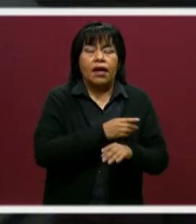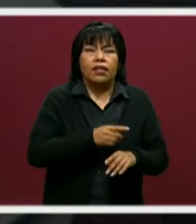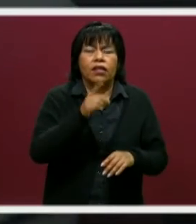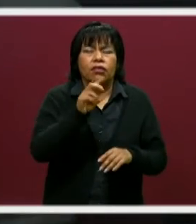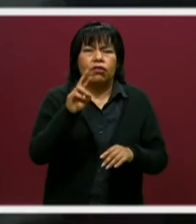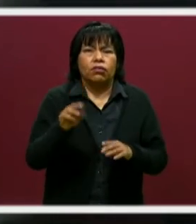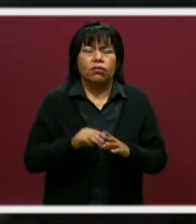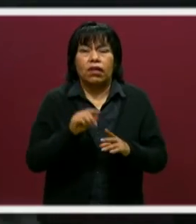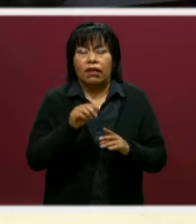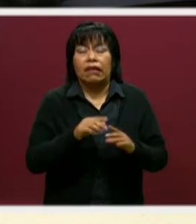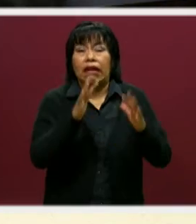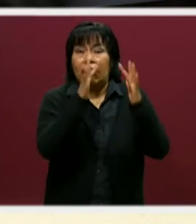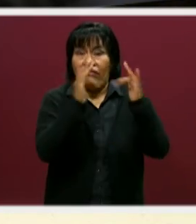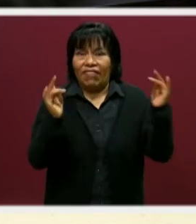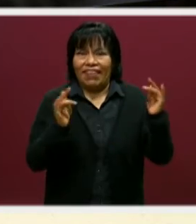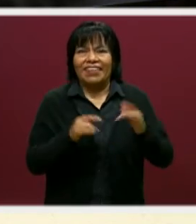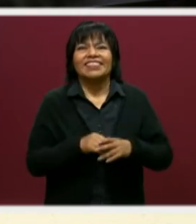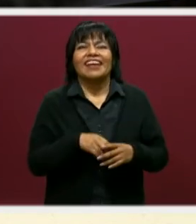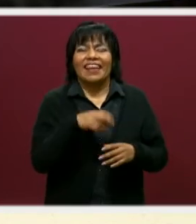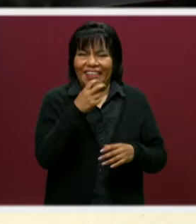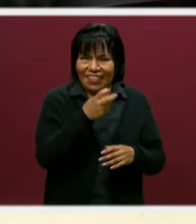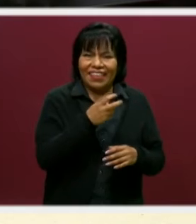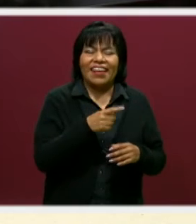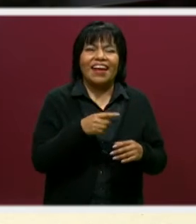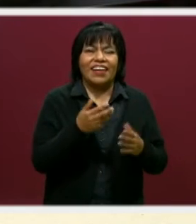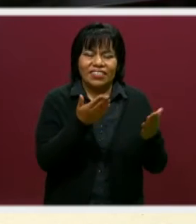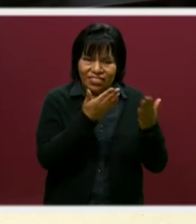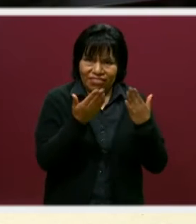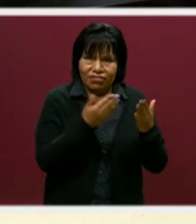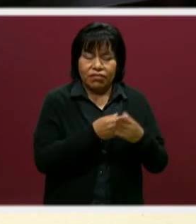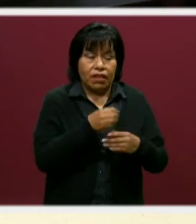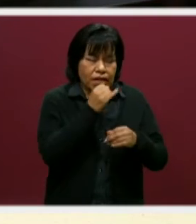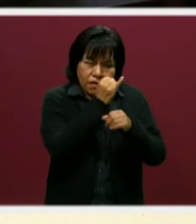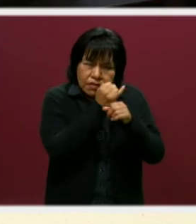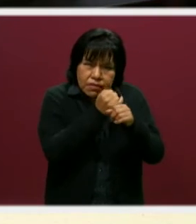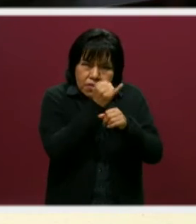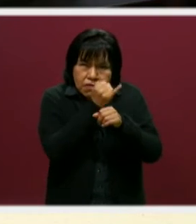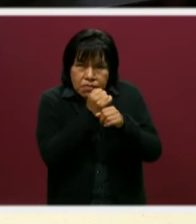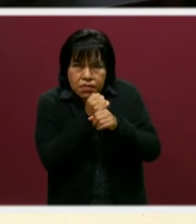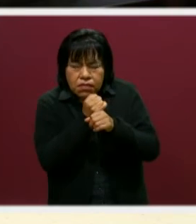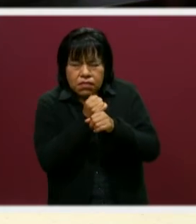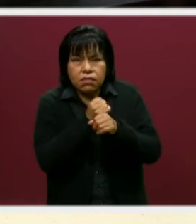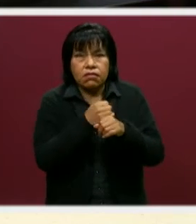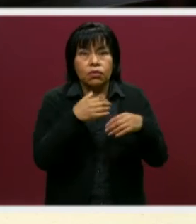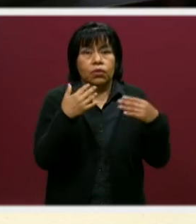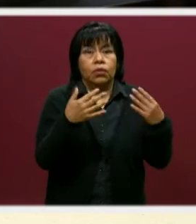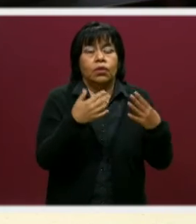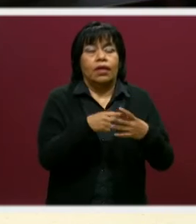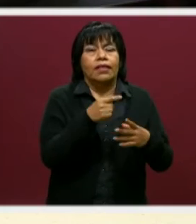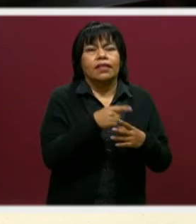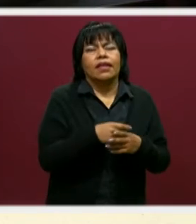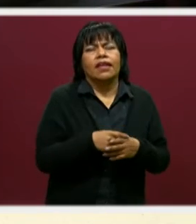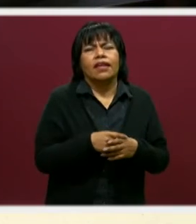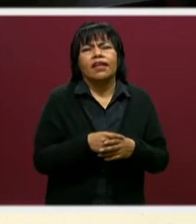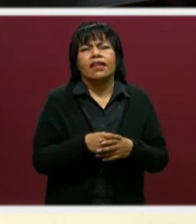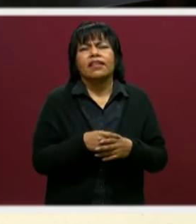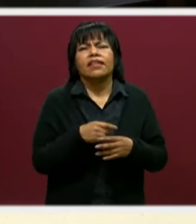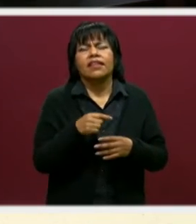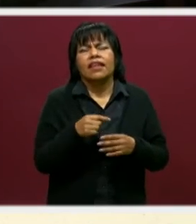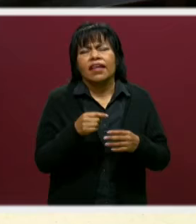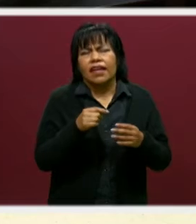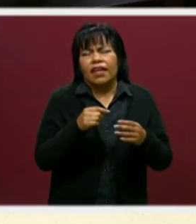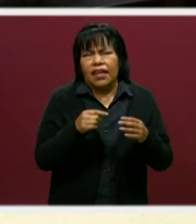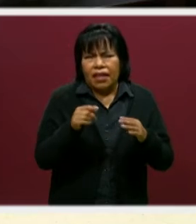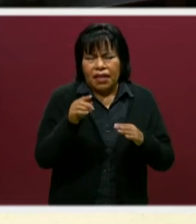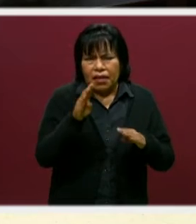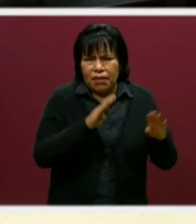Francia, en París. ¿Su postdoctorado? O sea, eres investigadora, profesora investigadora de la carrera de ingeniería